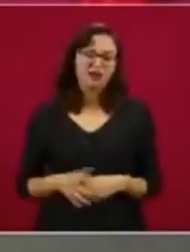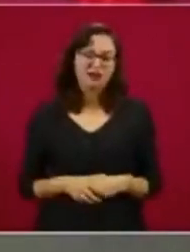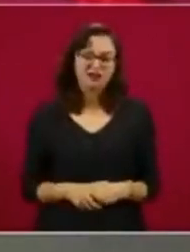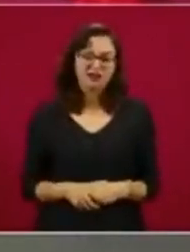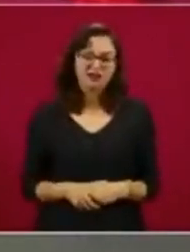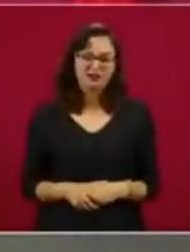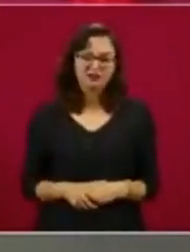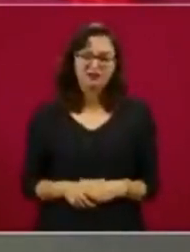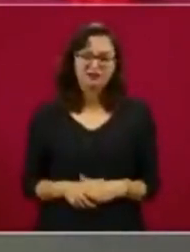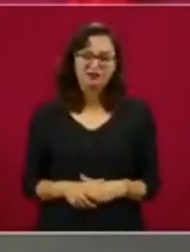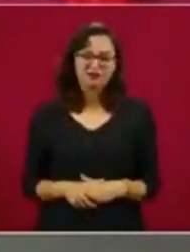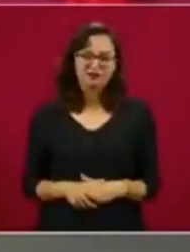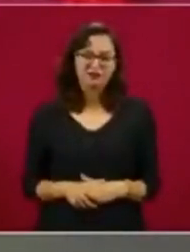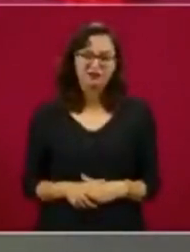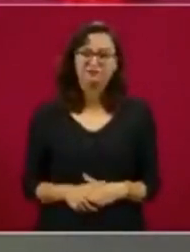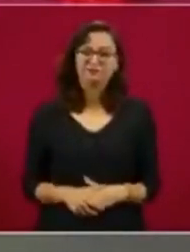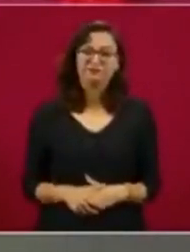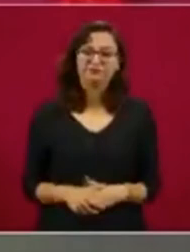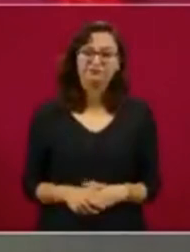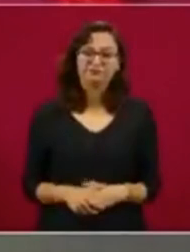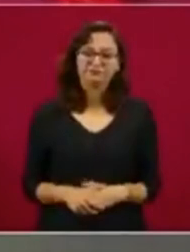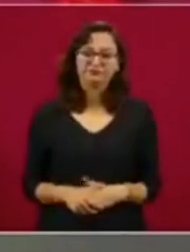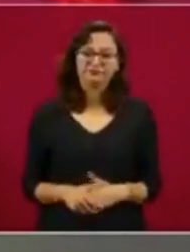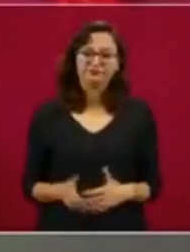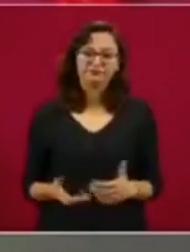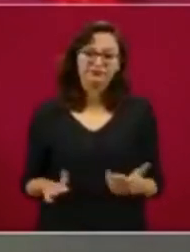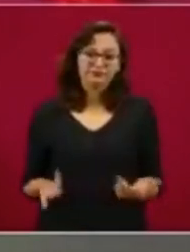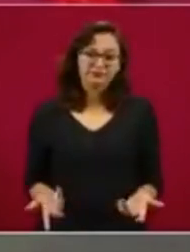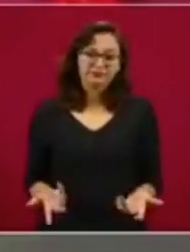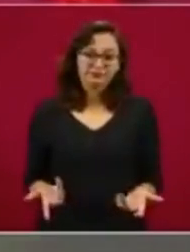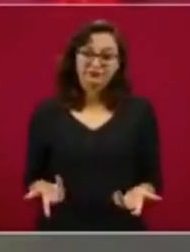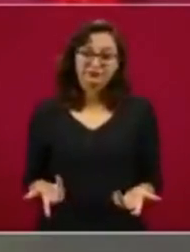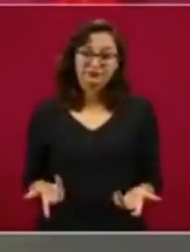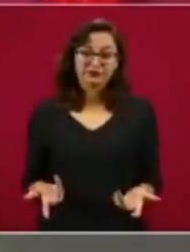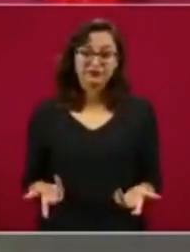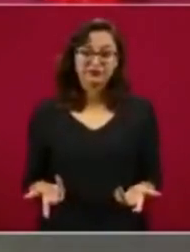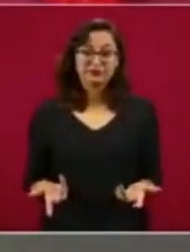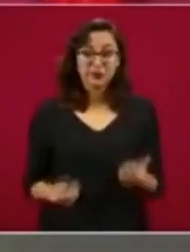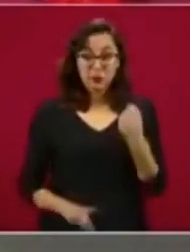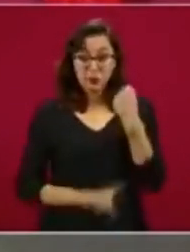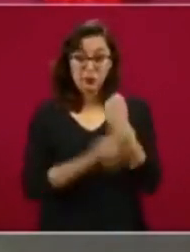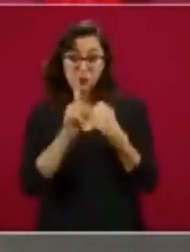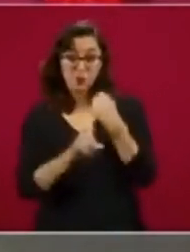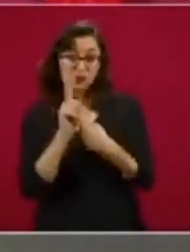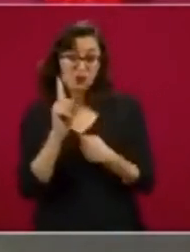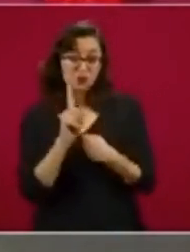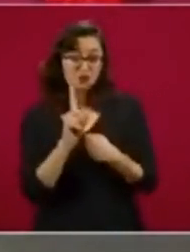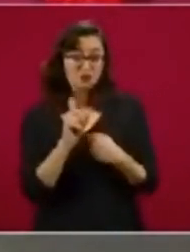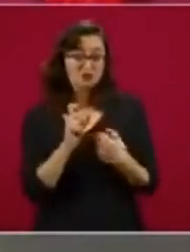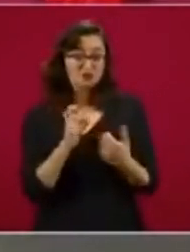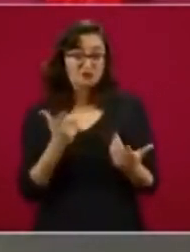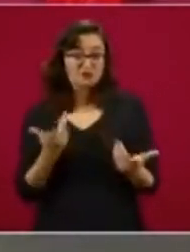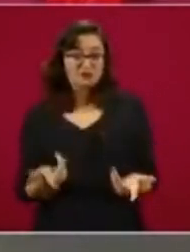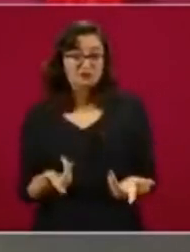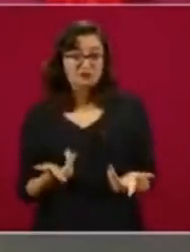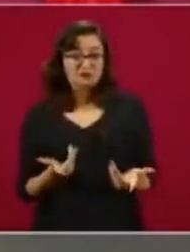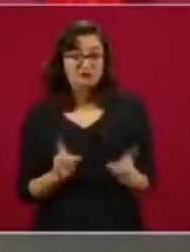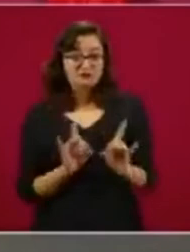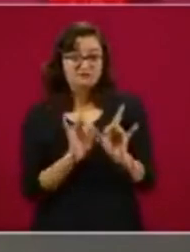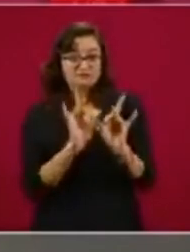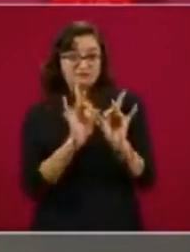ni modo que enfrentemos un problema y